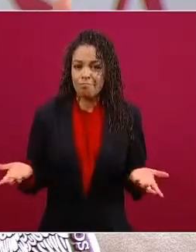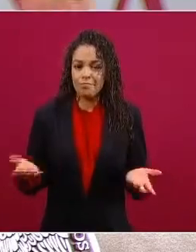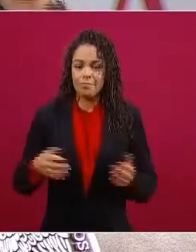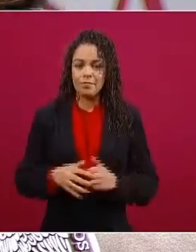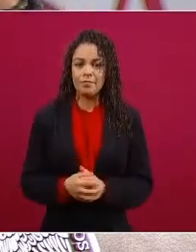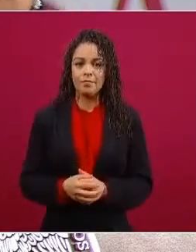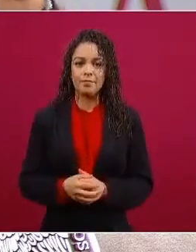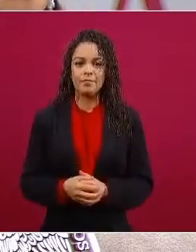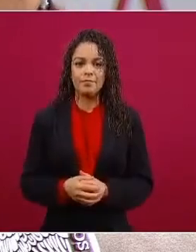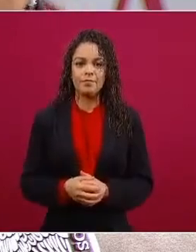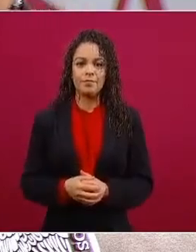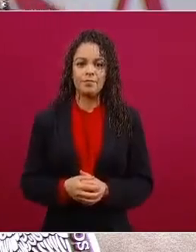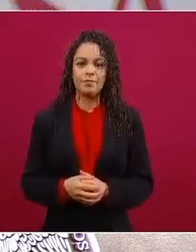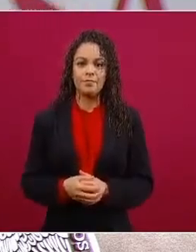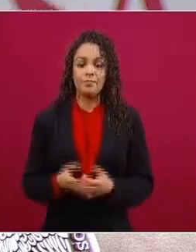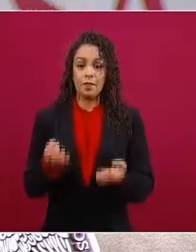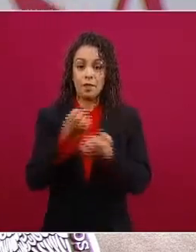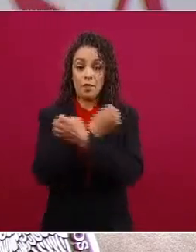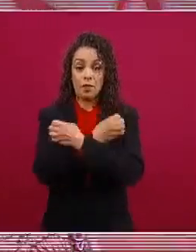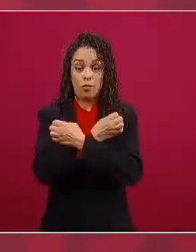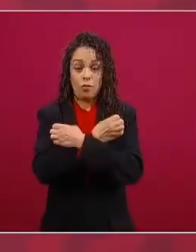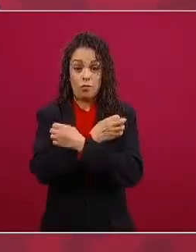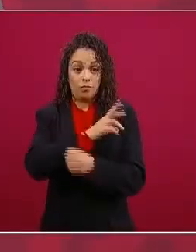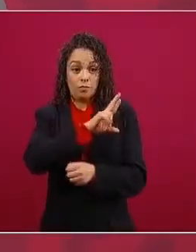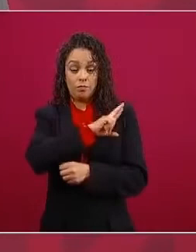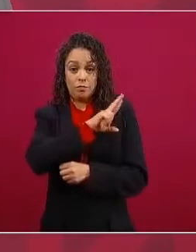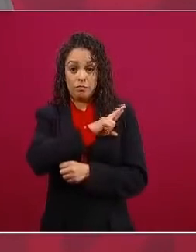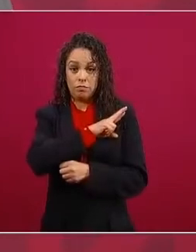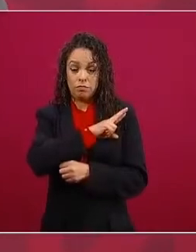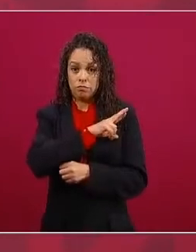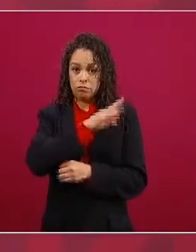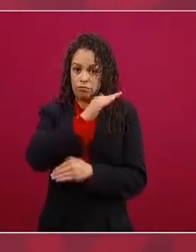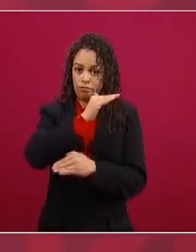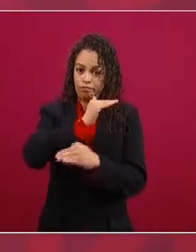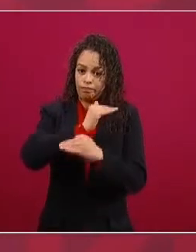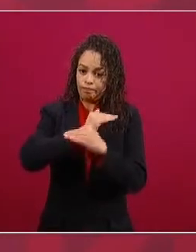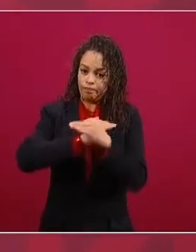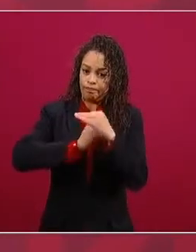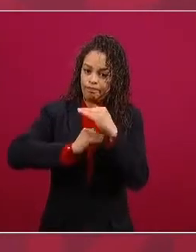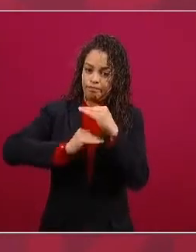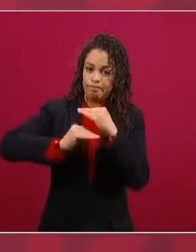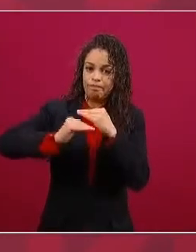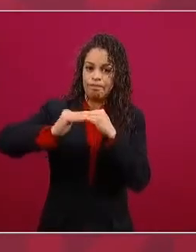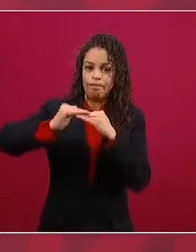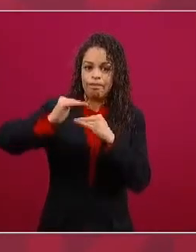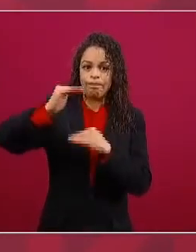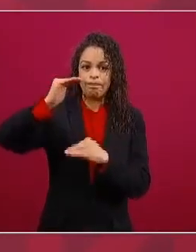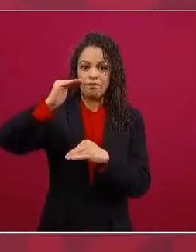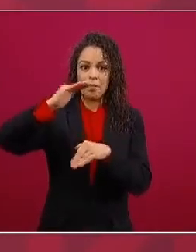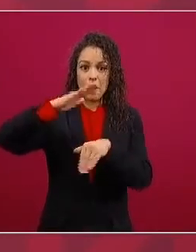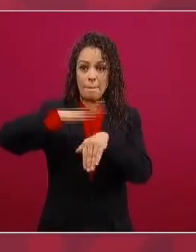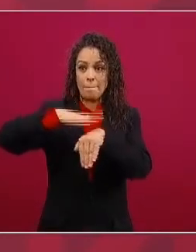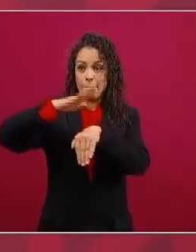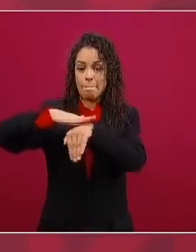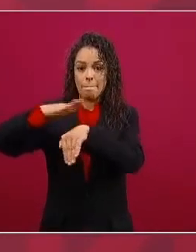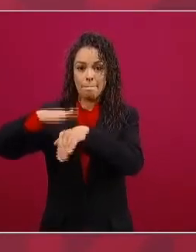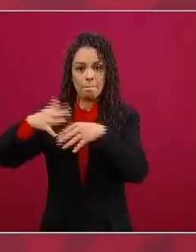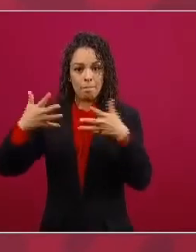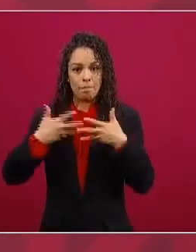educación privada fue mayor que en otras entidades